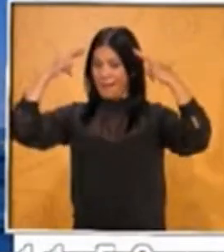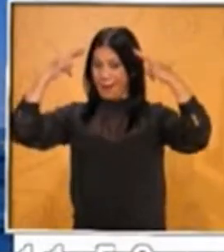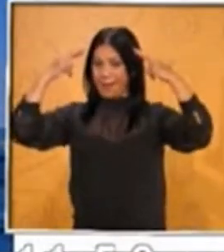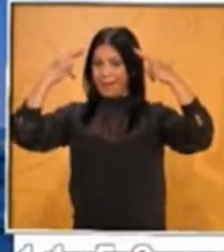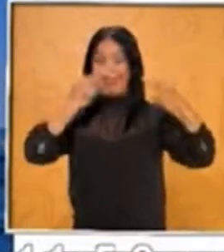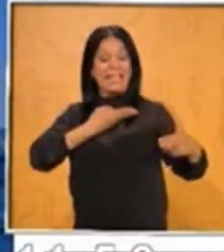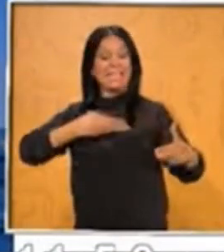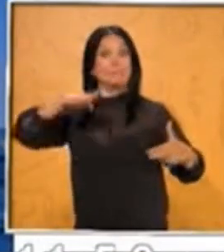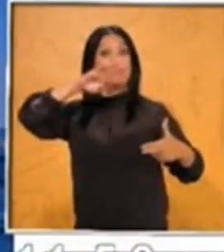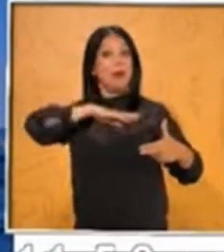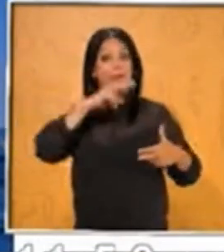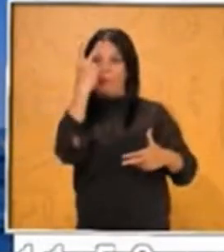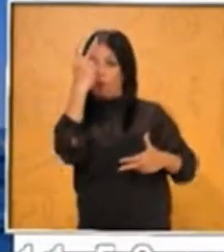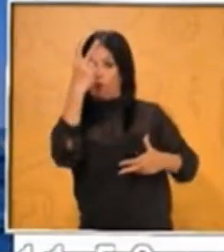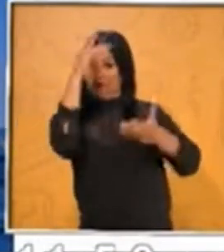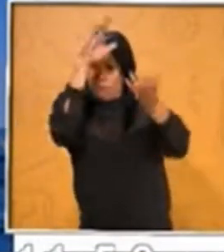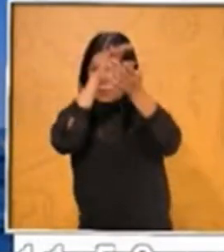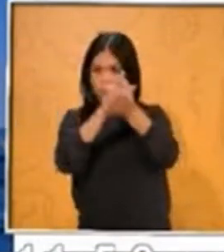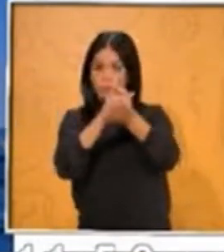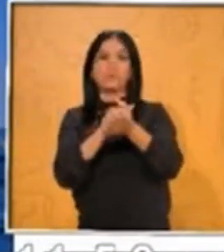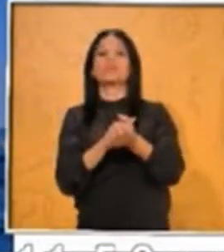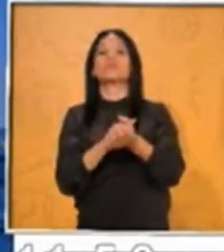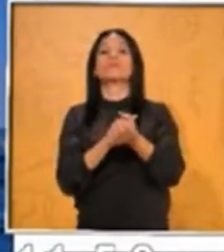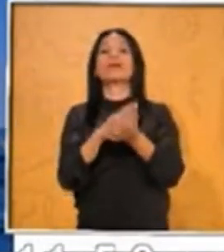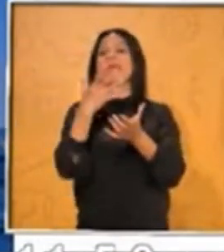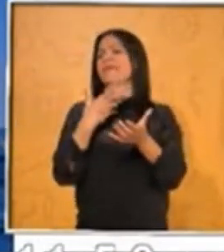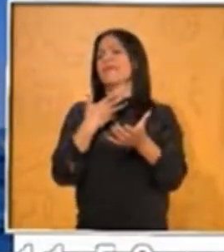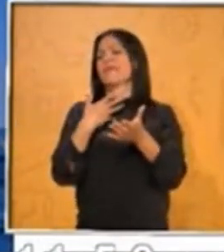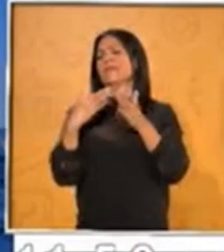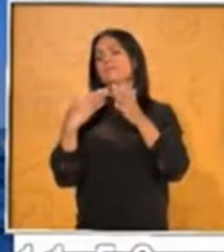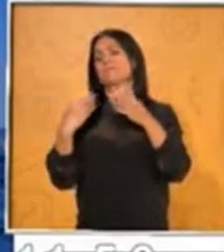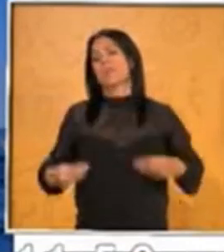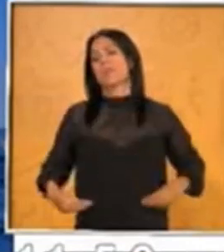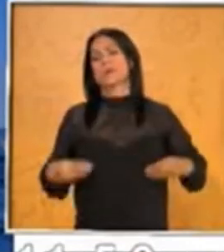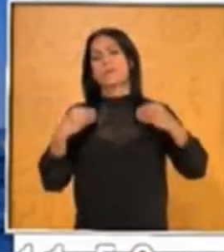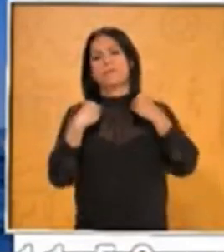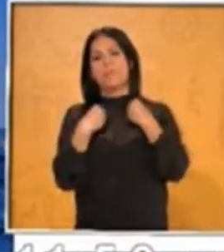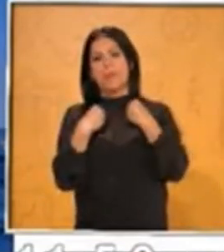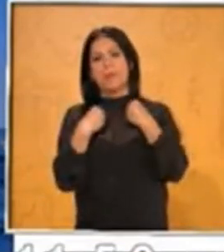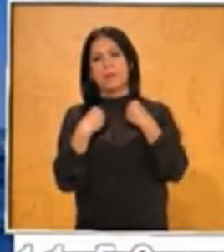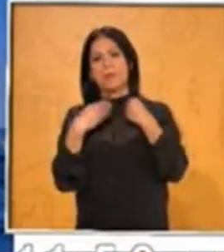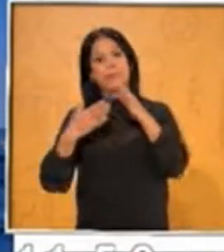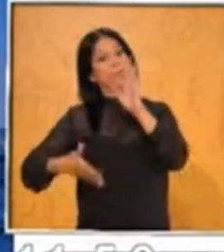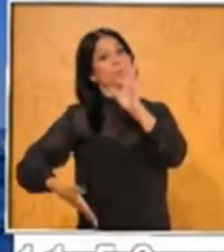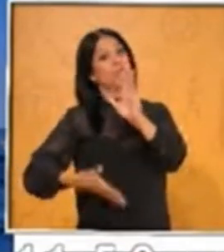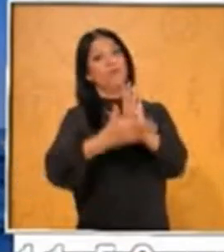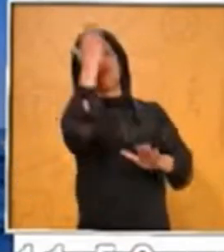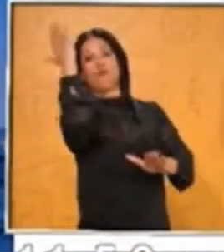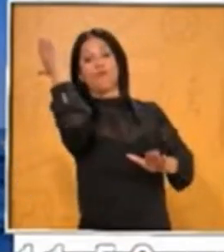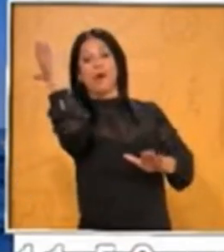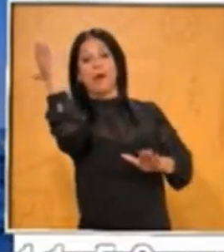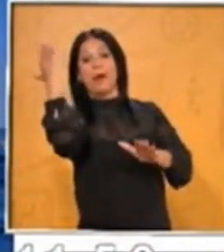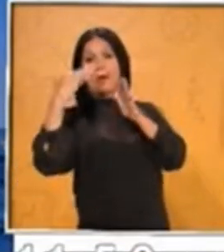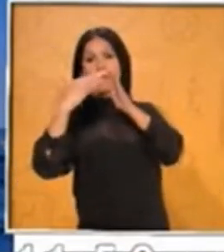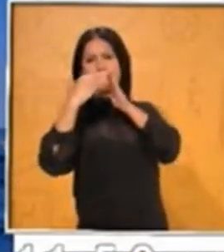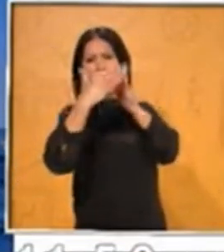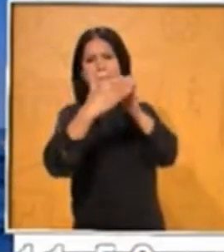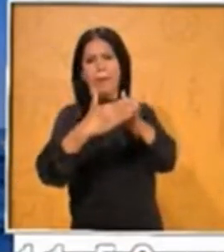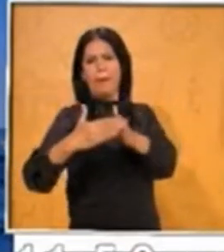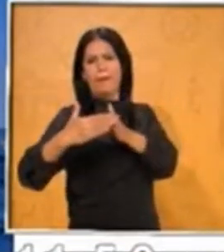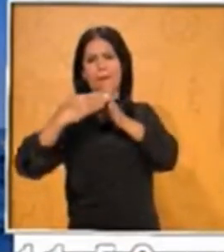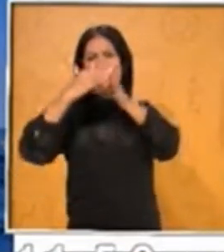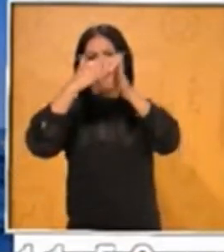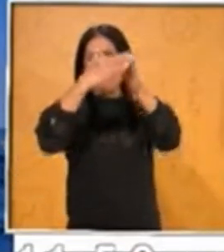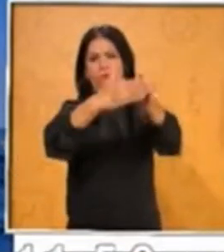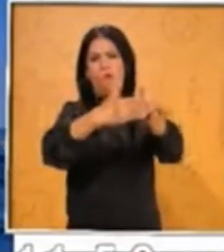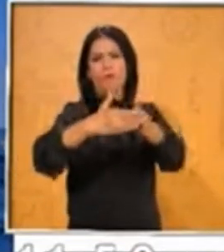Castilla, desde el puerto de Palos, España, zarpó junto a tres carabelas un marino genovés